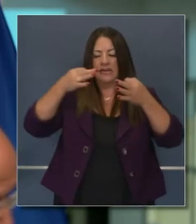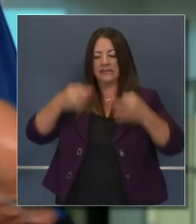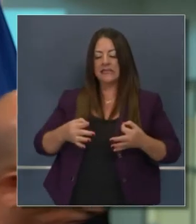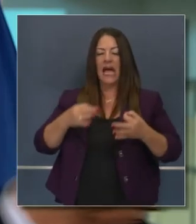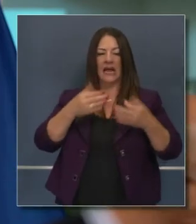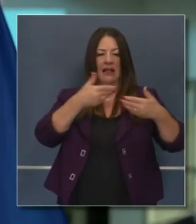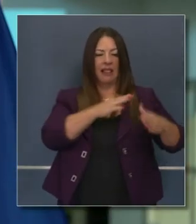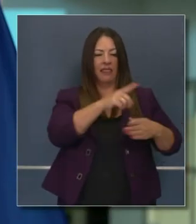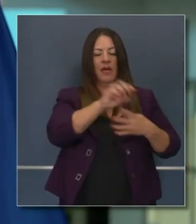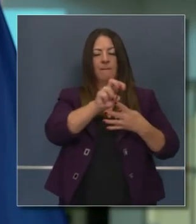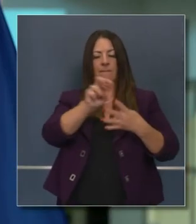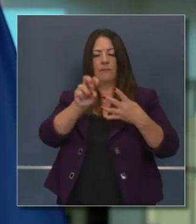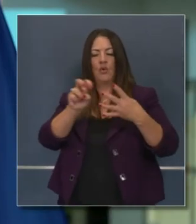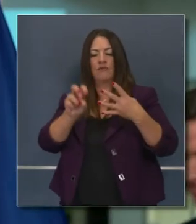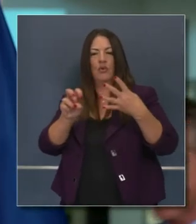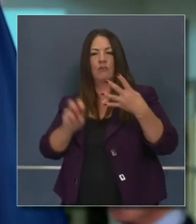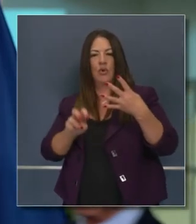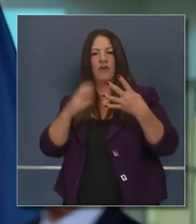actualizada completa.